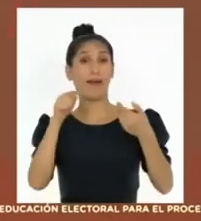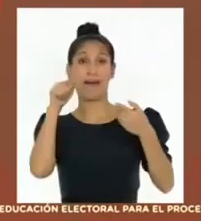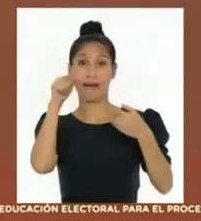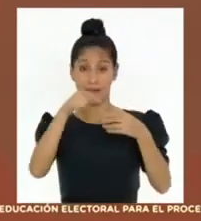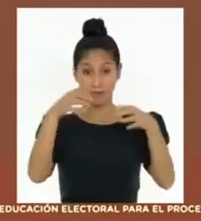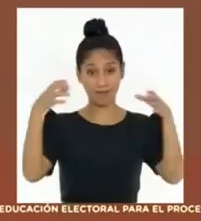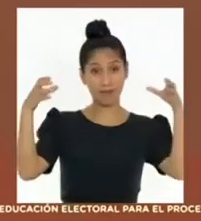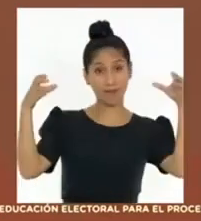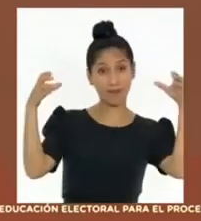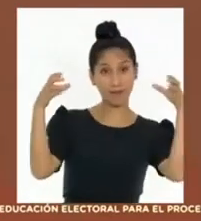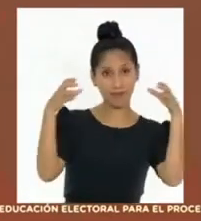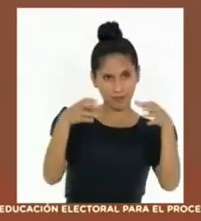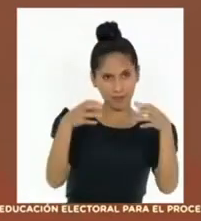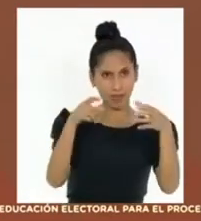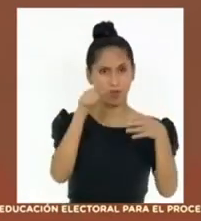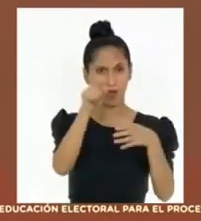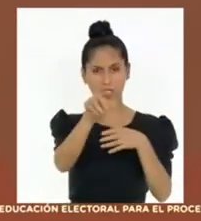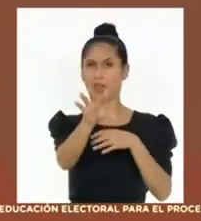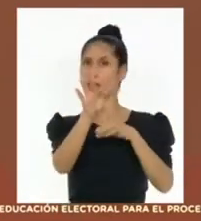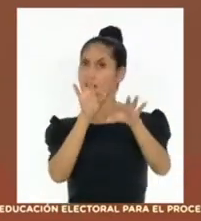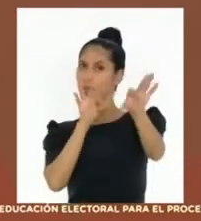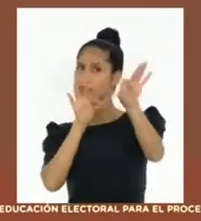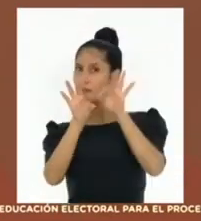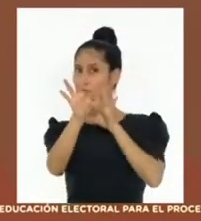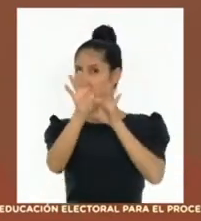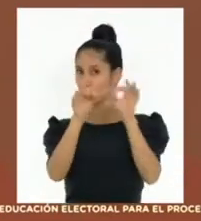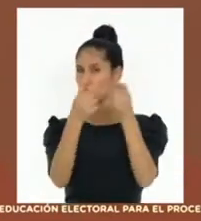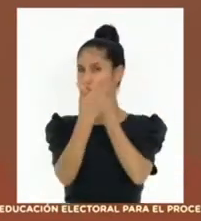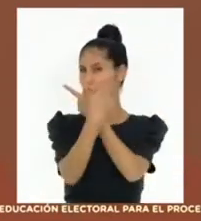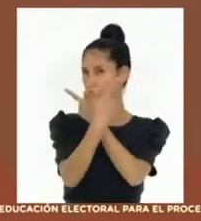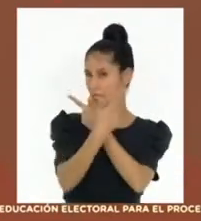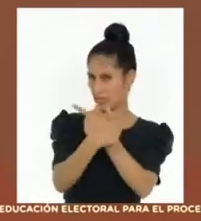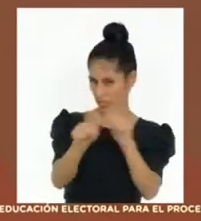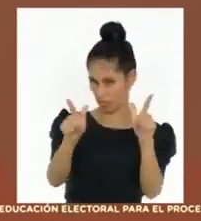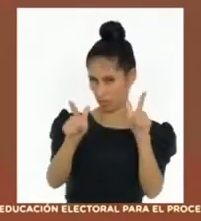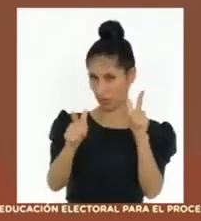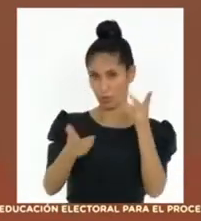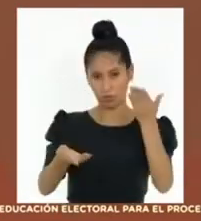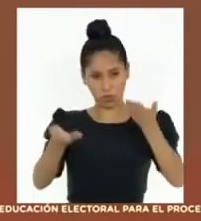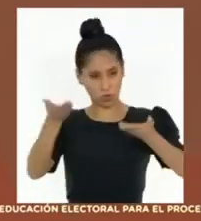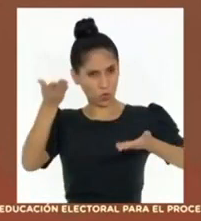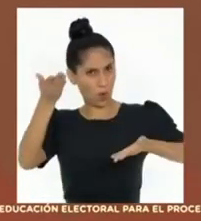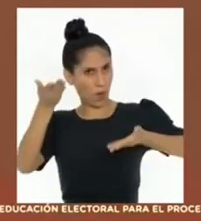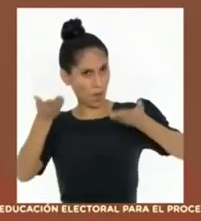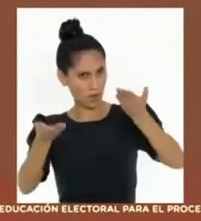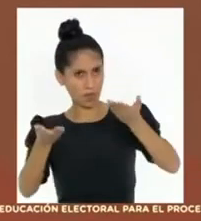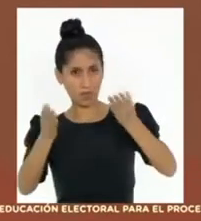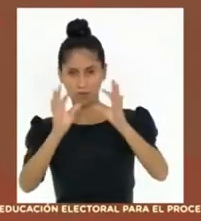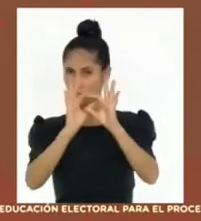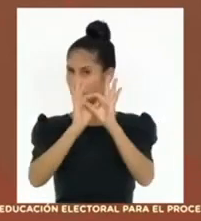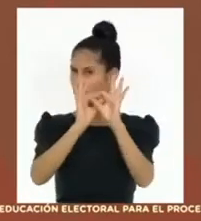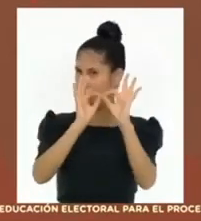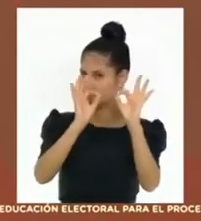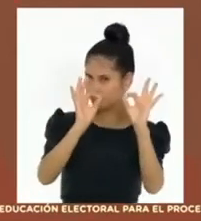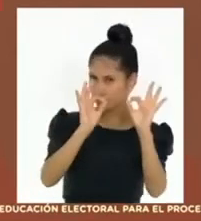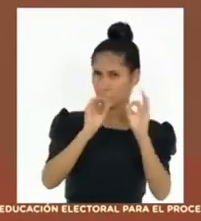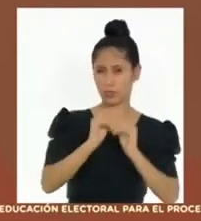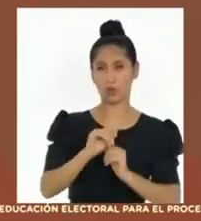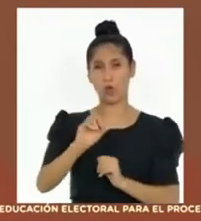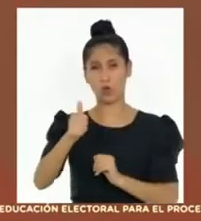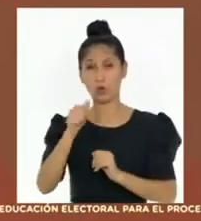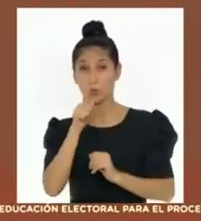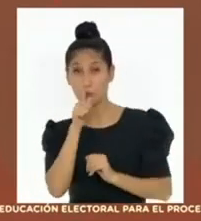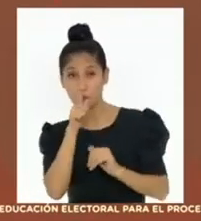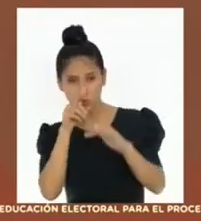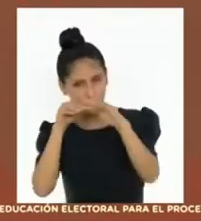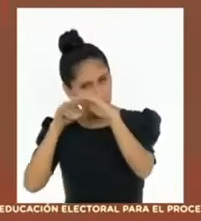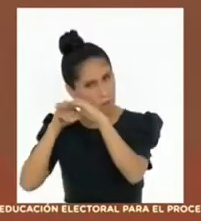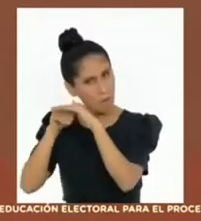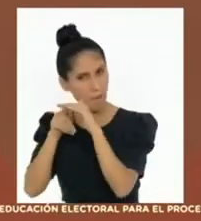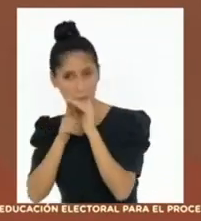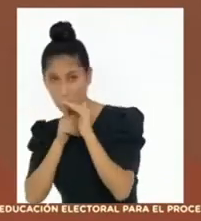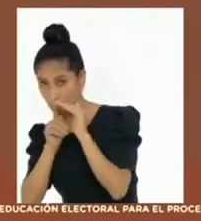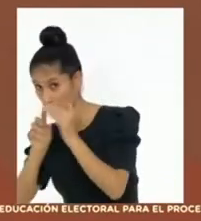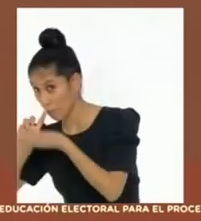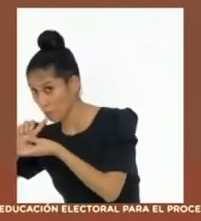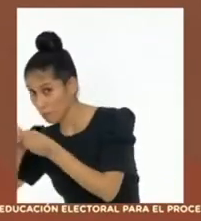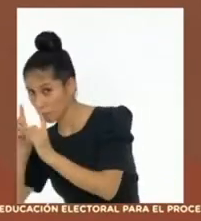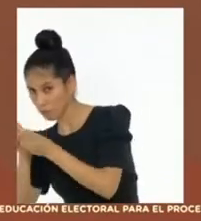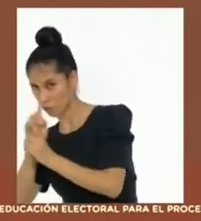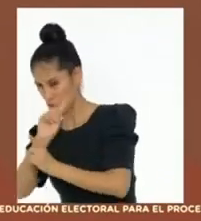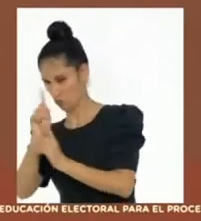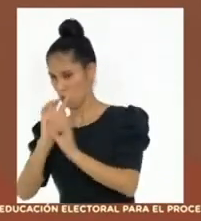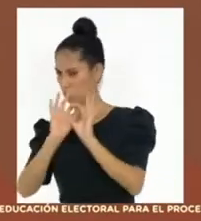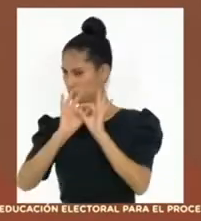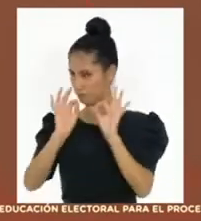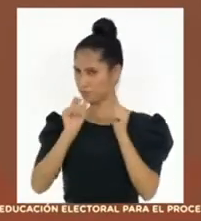elecciones libres, competitivas y transparentes. Ser ciudadanos con el derecho de elegir y de ser